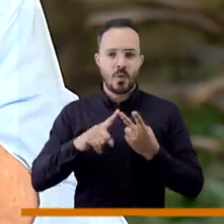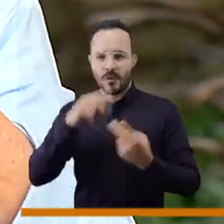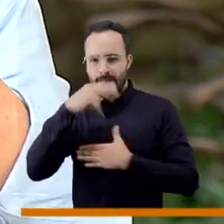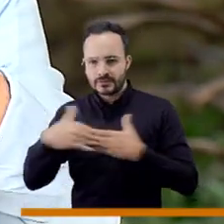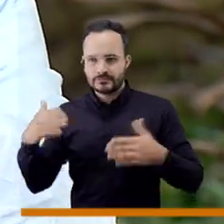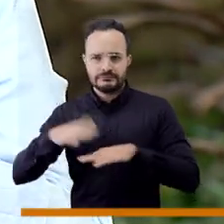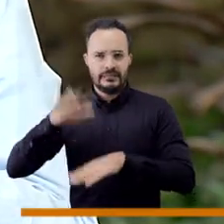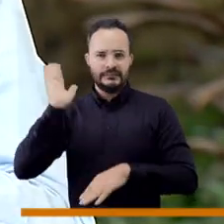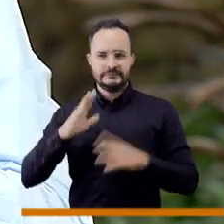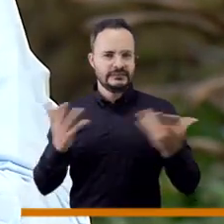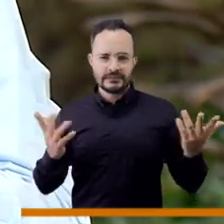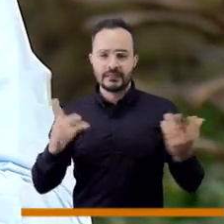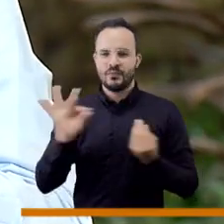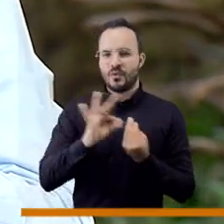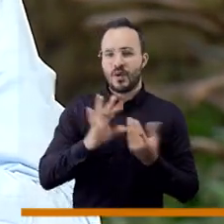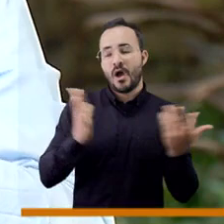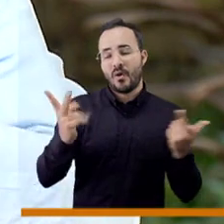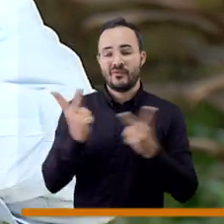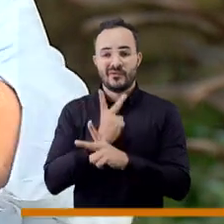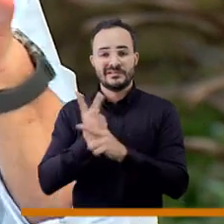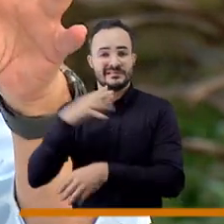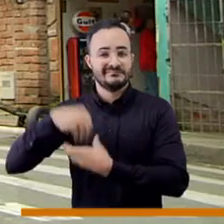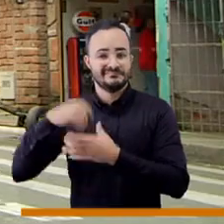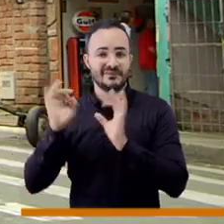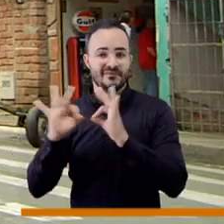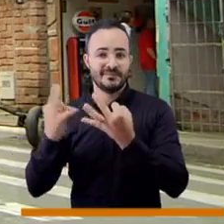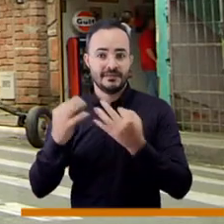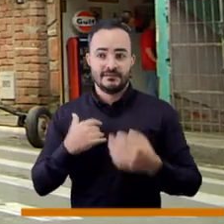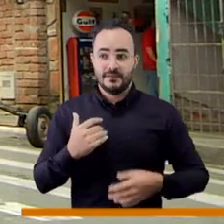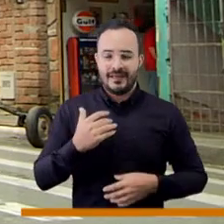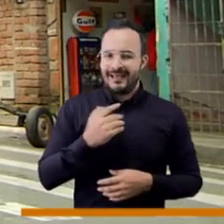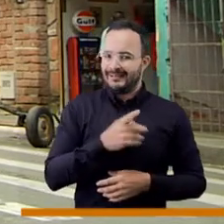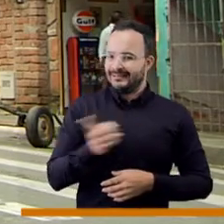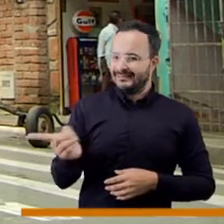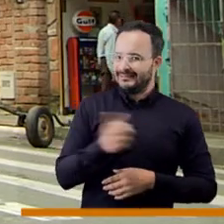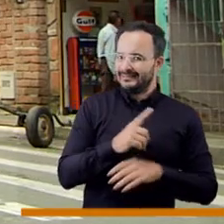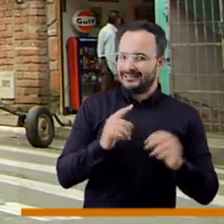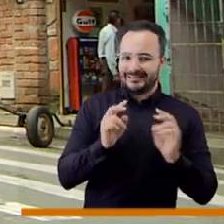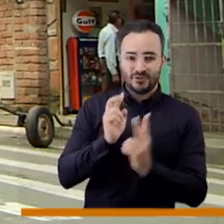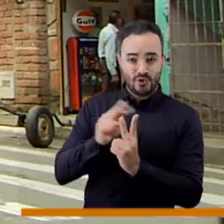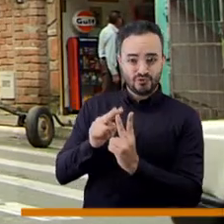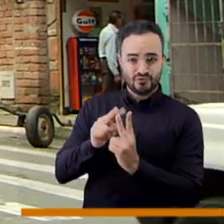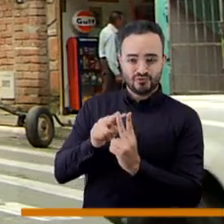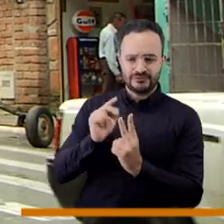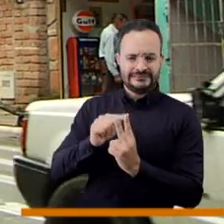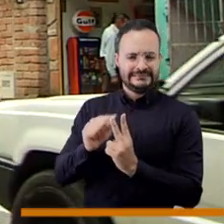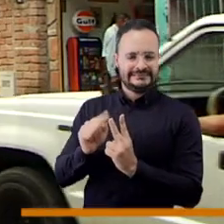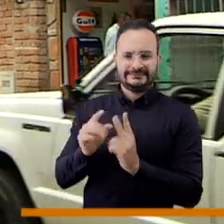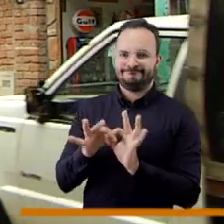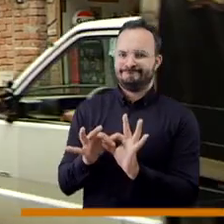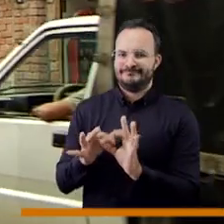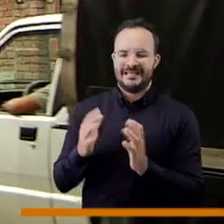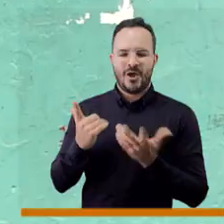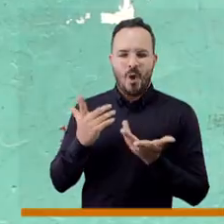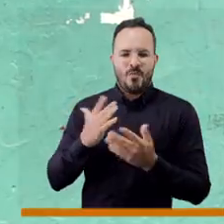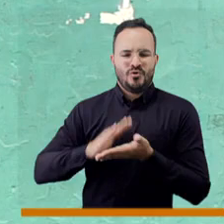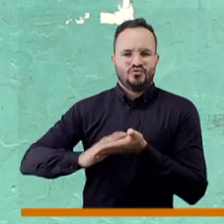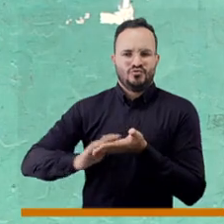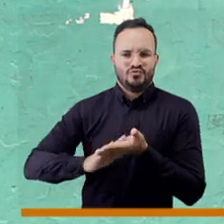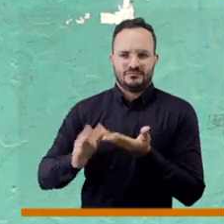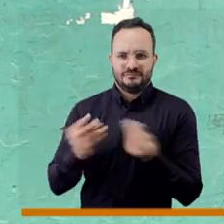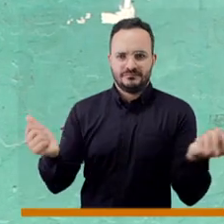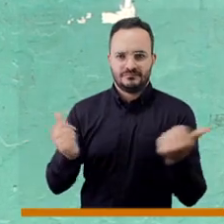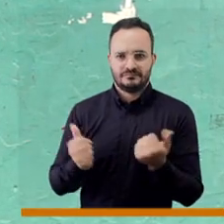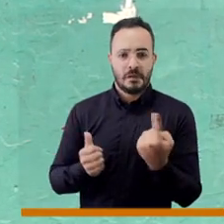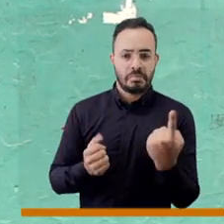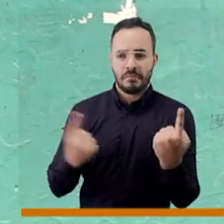droga o la violencia intrafamiliar. Esas dos causas van de la mano, entonces cómo intervenir esas dos causas me parece importante y yo creo